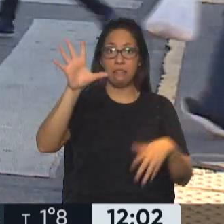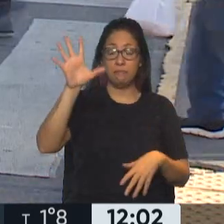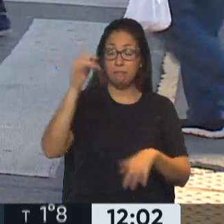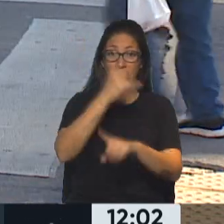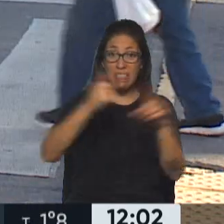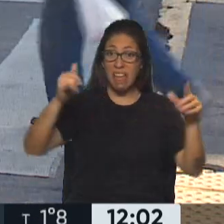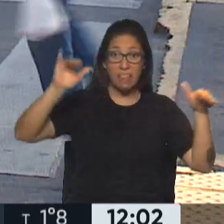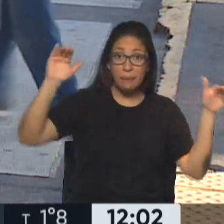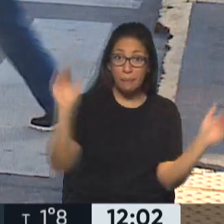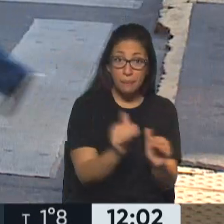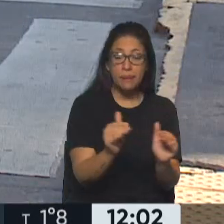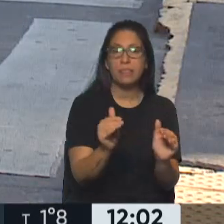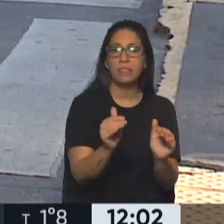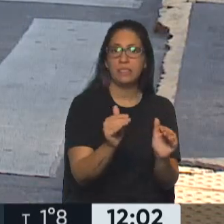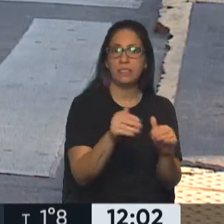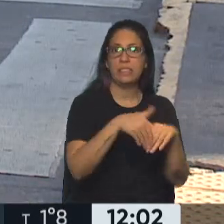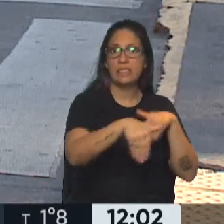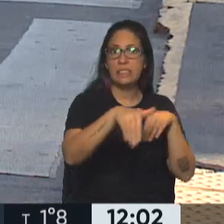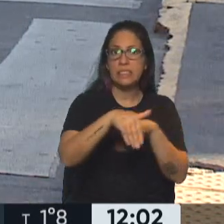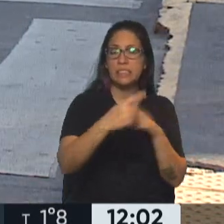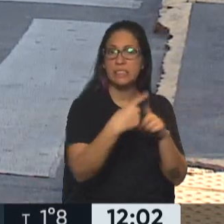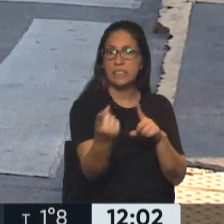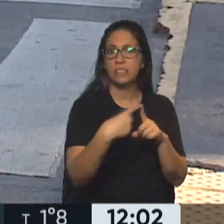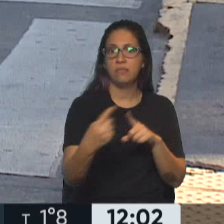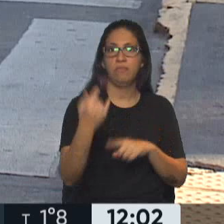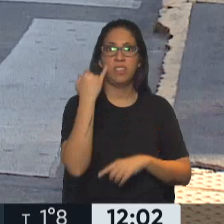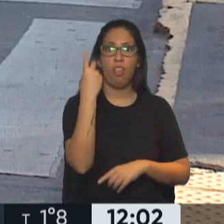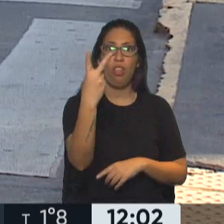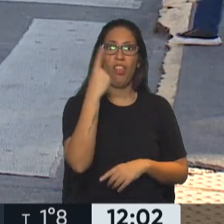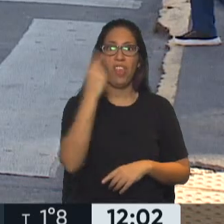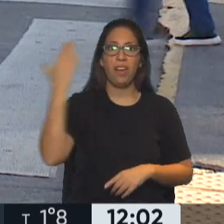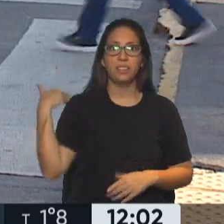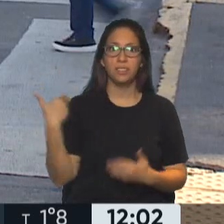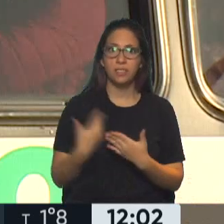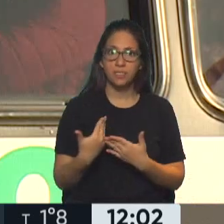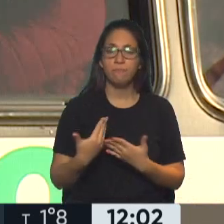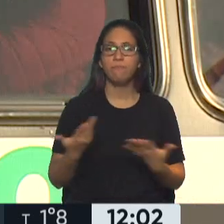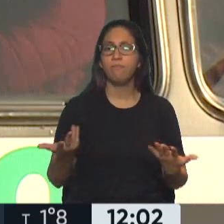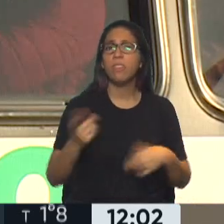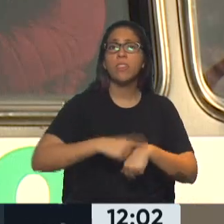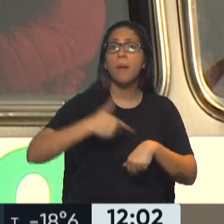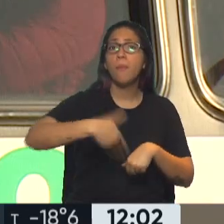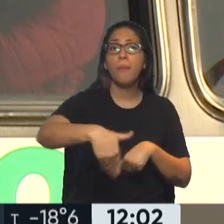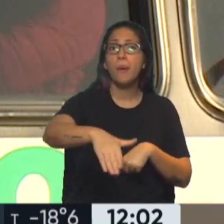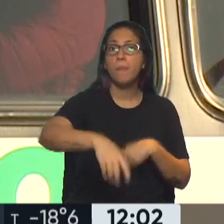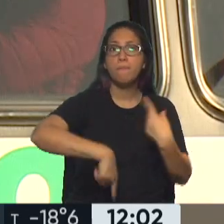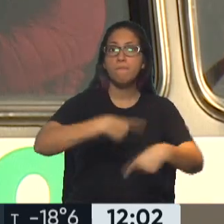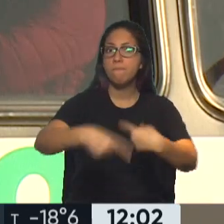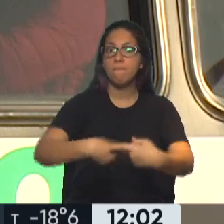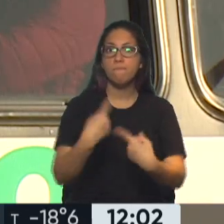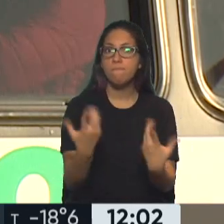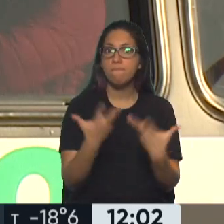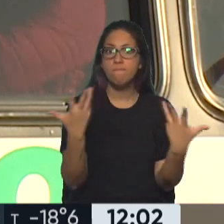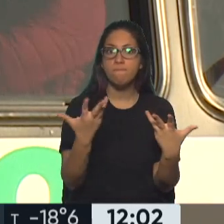del servicio, una medida que comenzó ya hace 48 horas. Exactamente, y que además es por tiempo indeterminado. Las empresas,